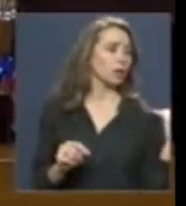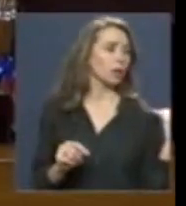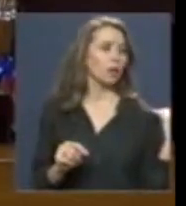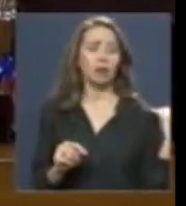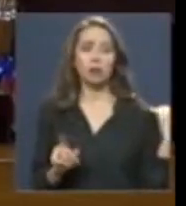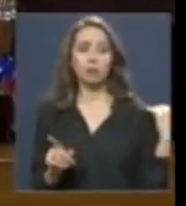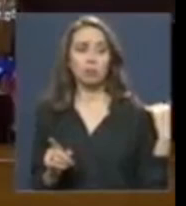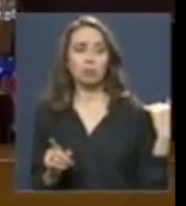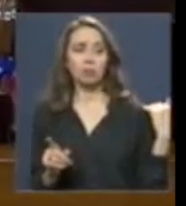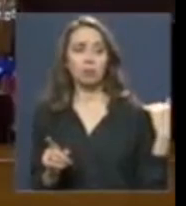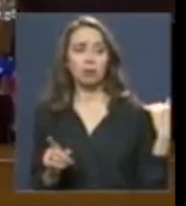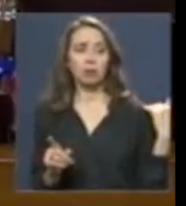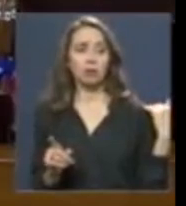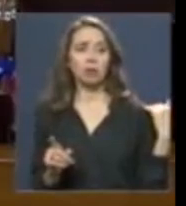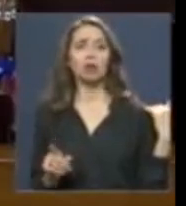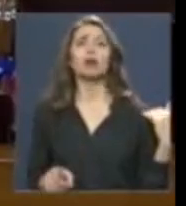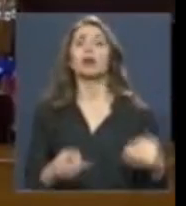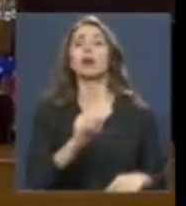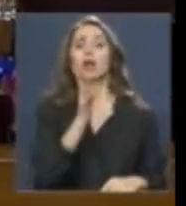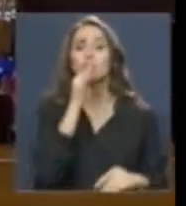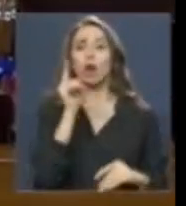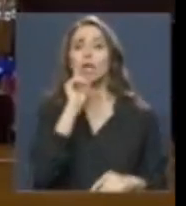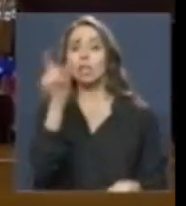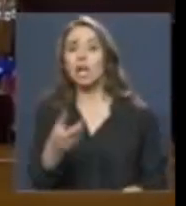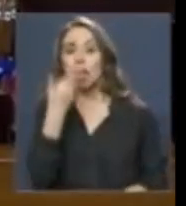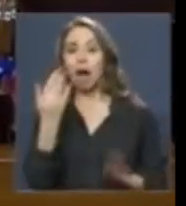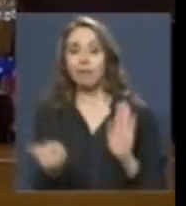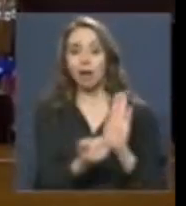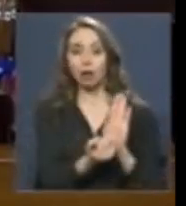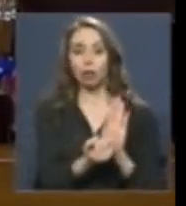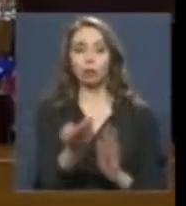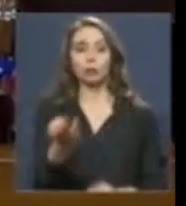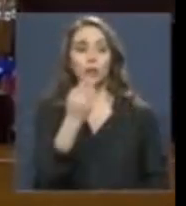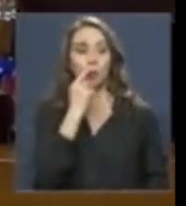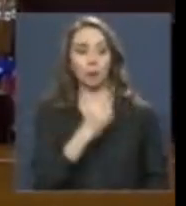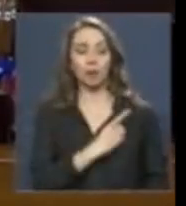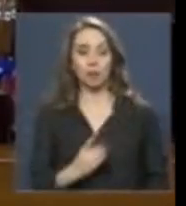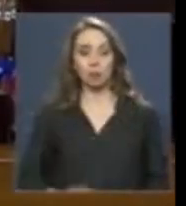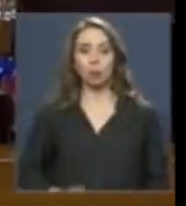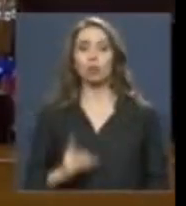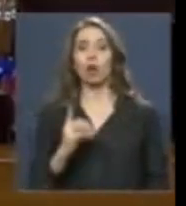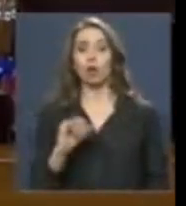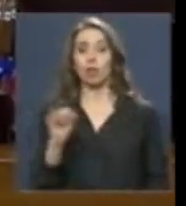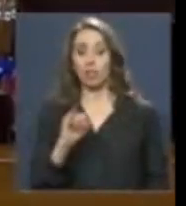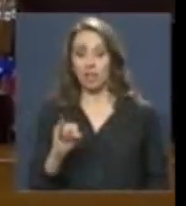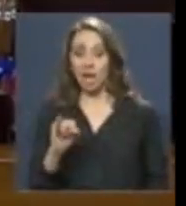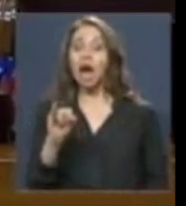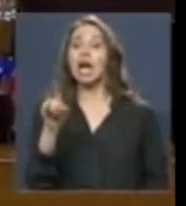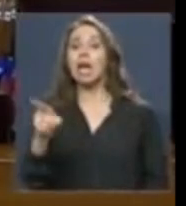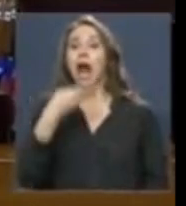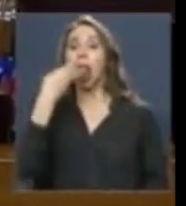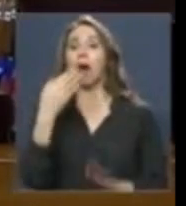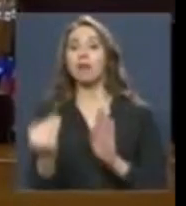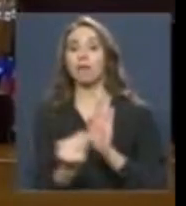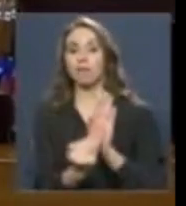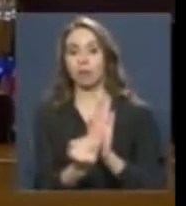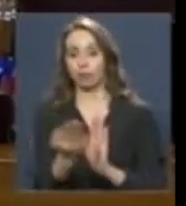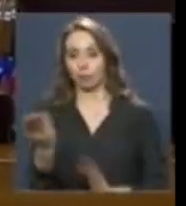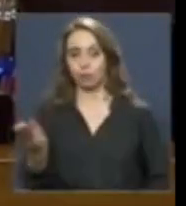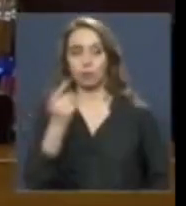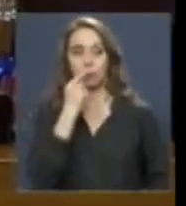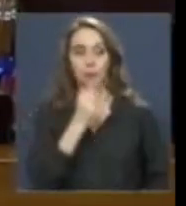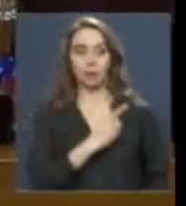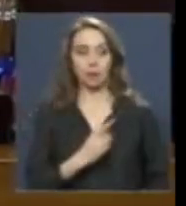le otorgo la palabra al honorario diputado, don Marcelo Díaz Díaz, para hablar a favor. Tiene la palabra, diputado.